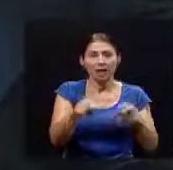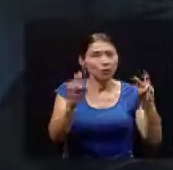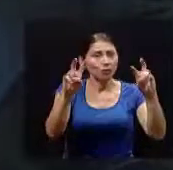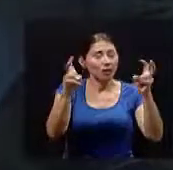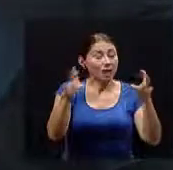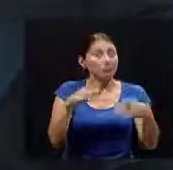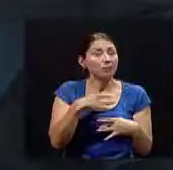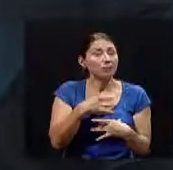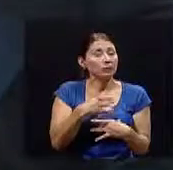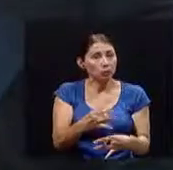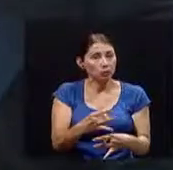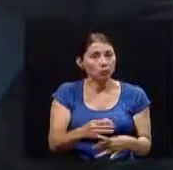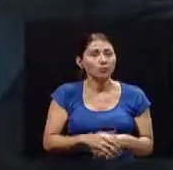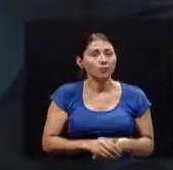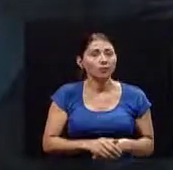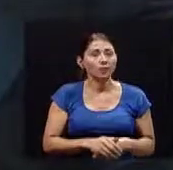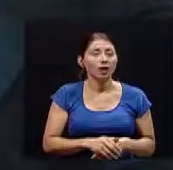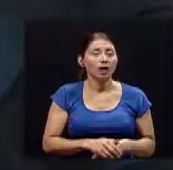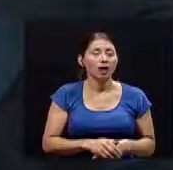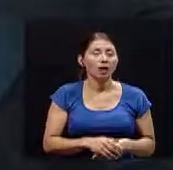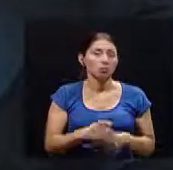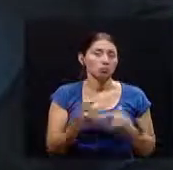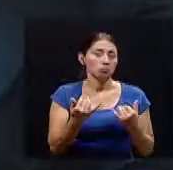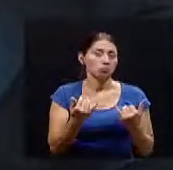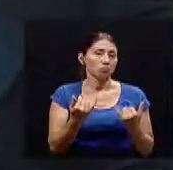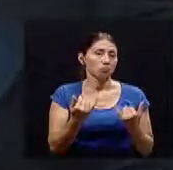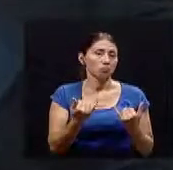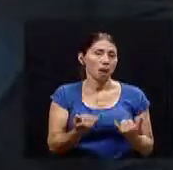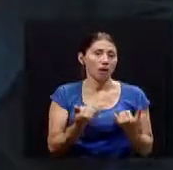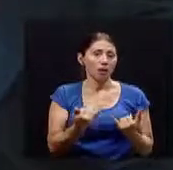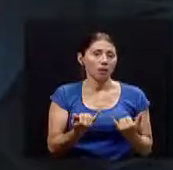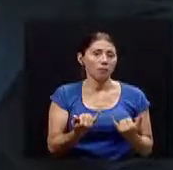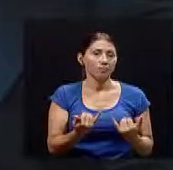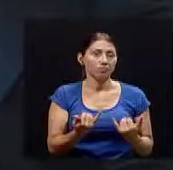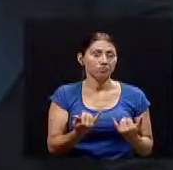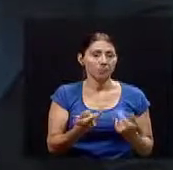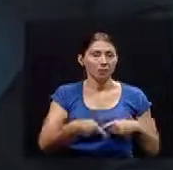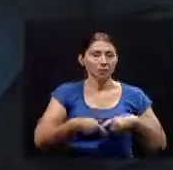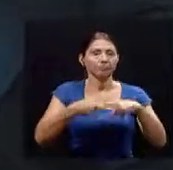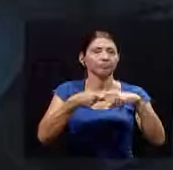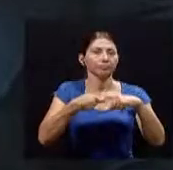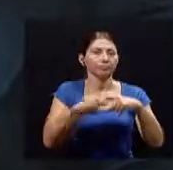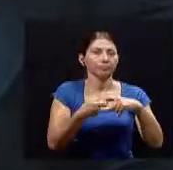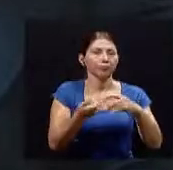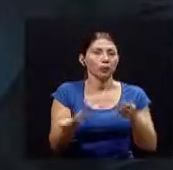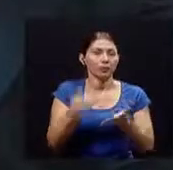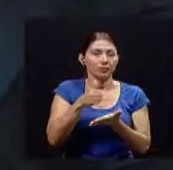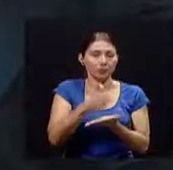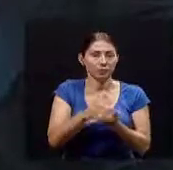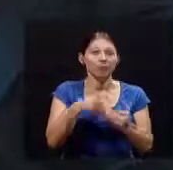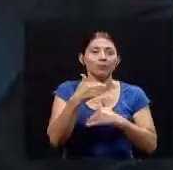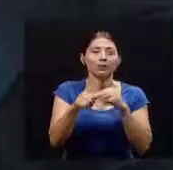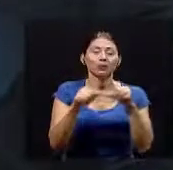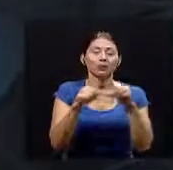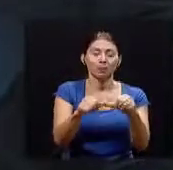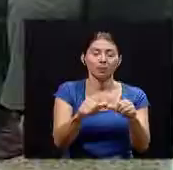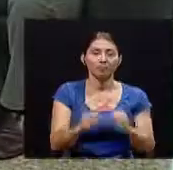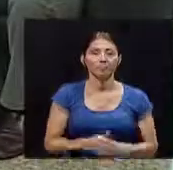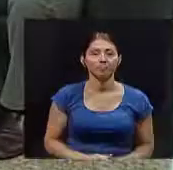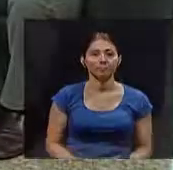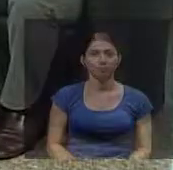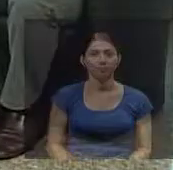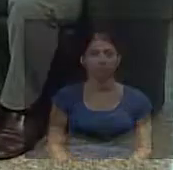interesante por el momento vamos a mandar otra pausa y volvemos con el siguiente bloque